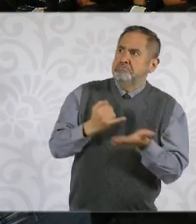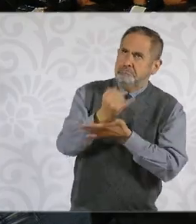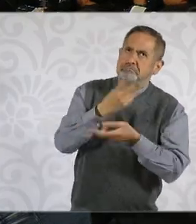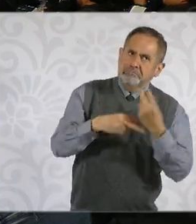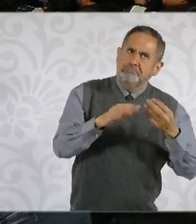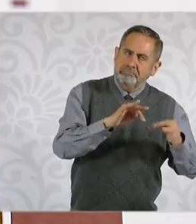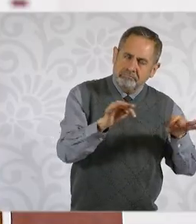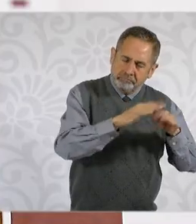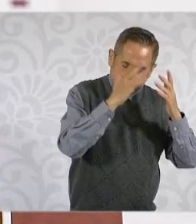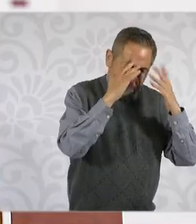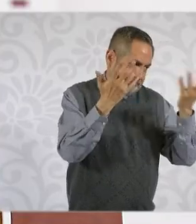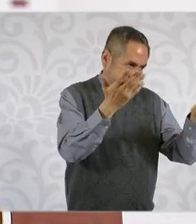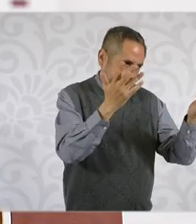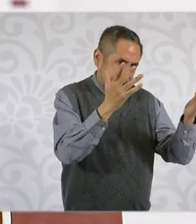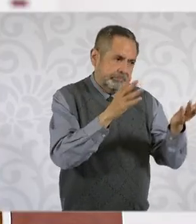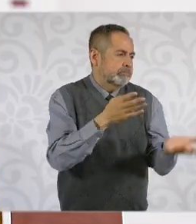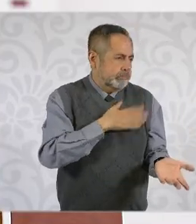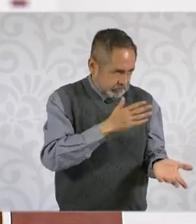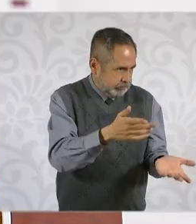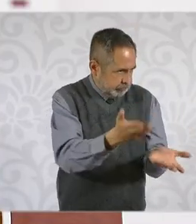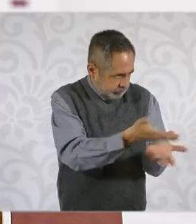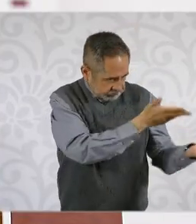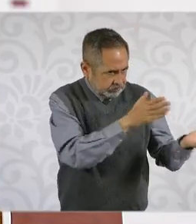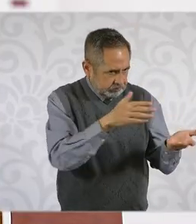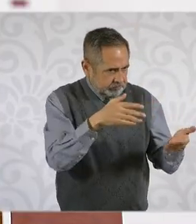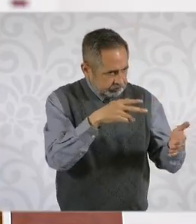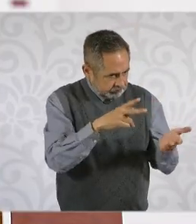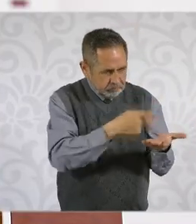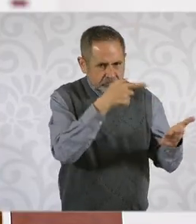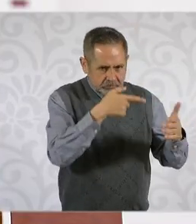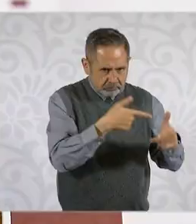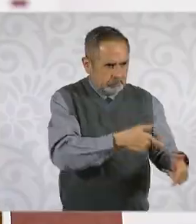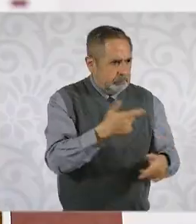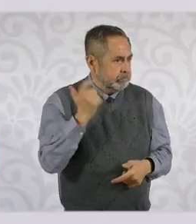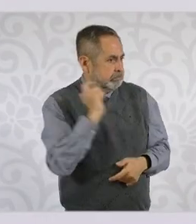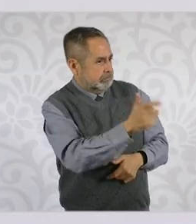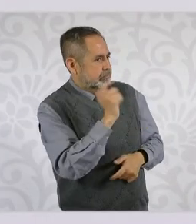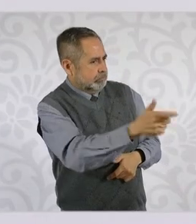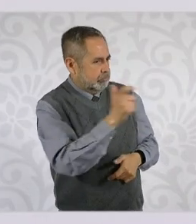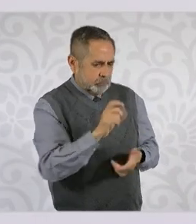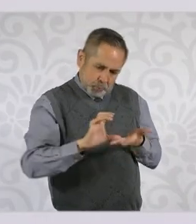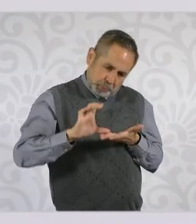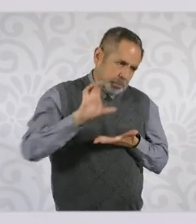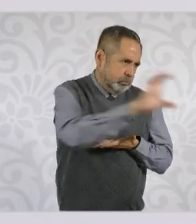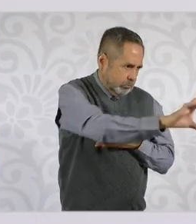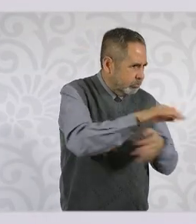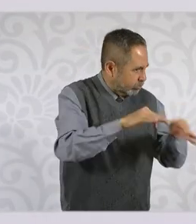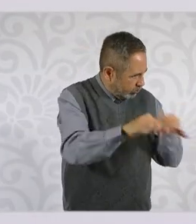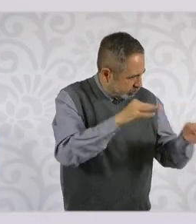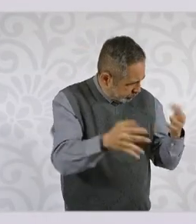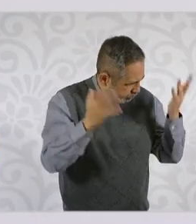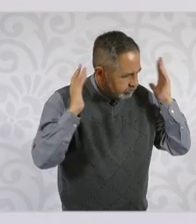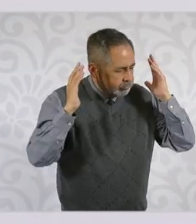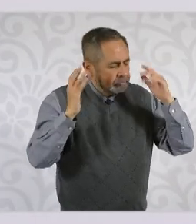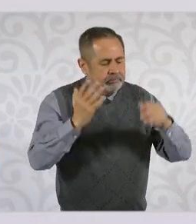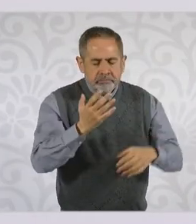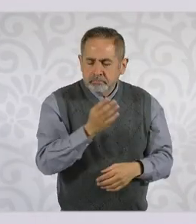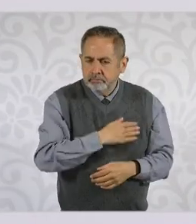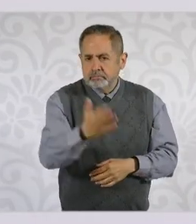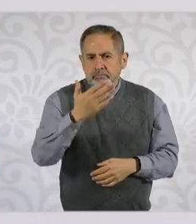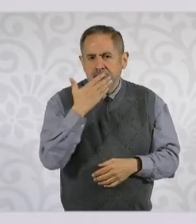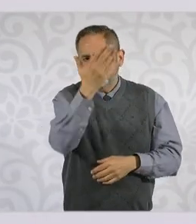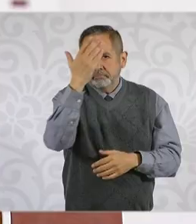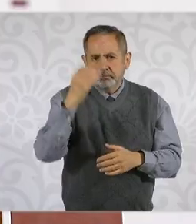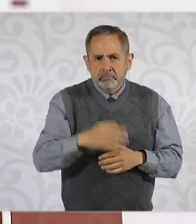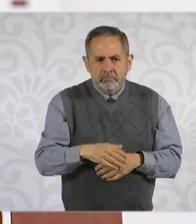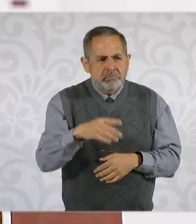Es bueno que ya desquiten sus salarios. Fíjense, a ver, ¿por